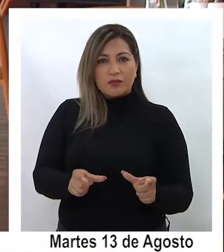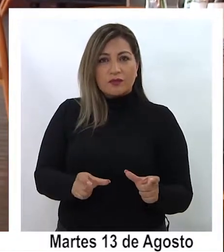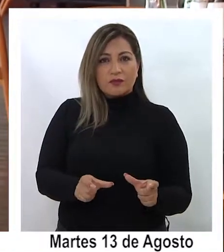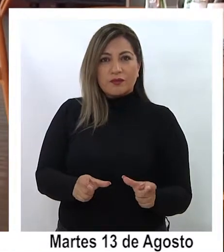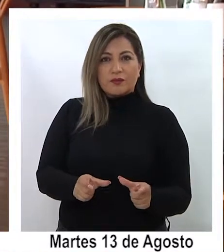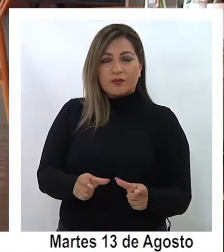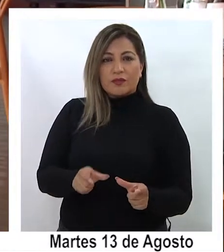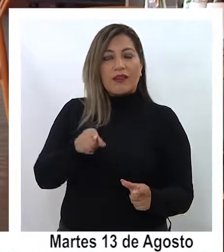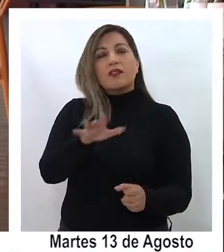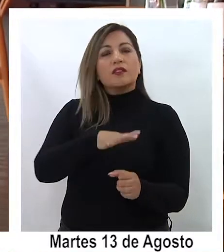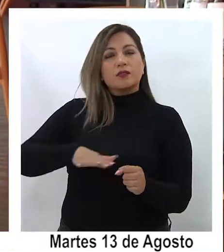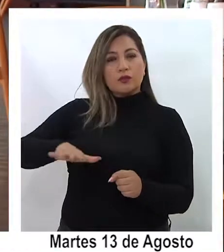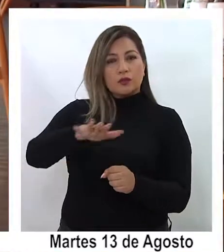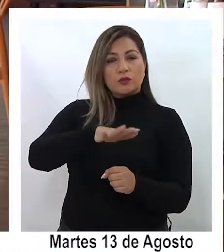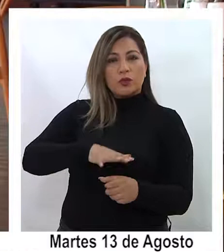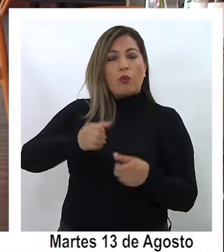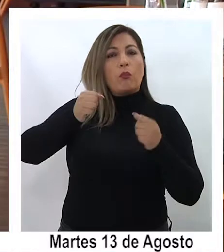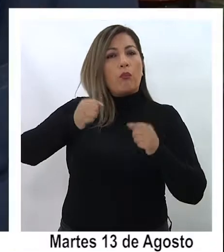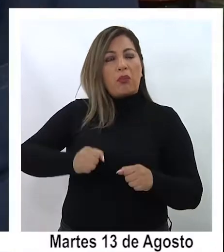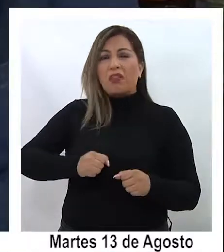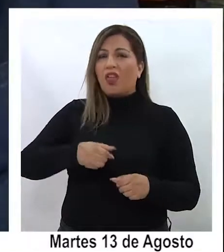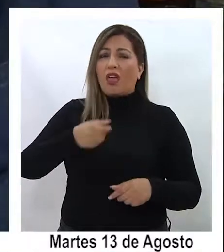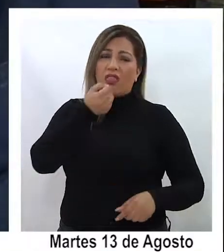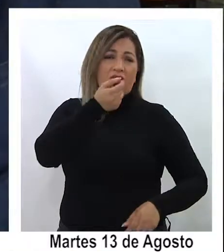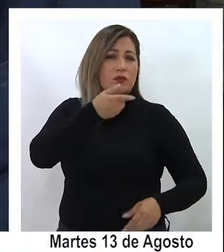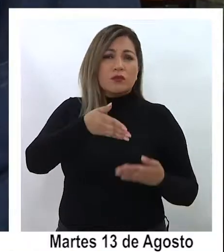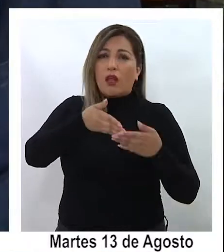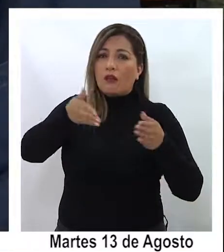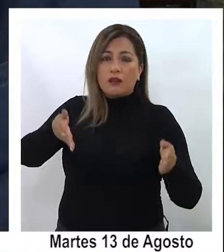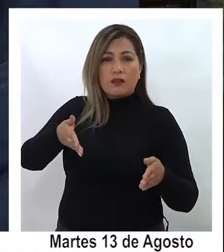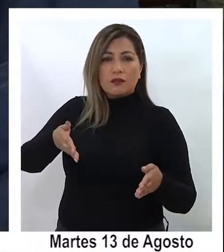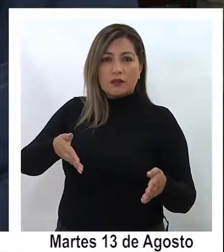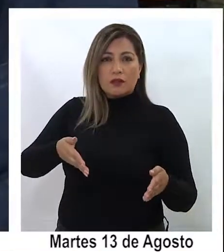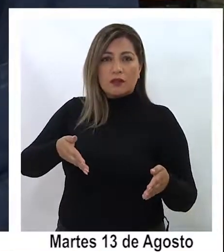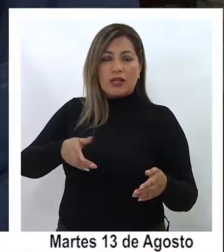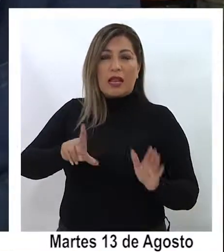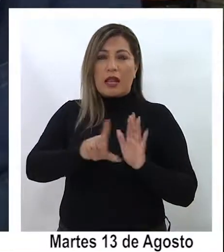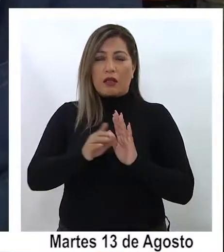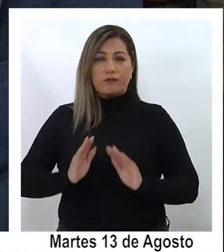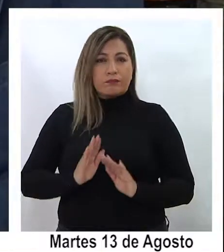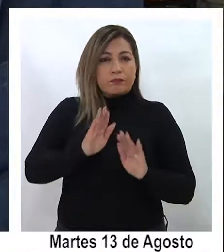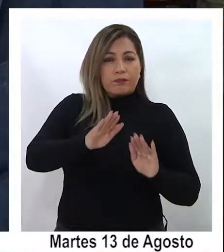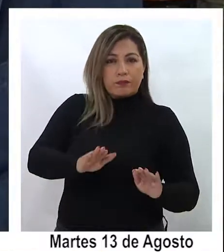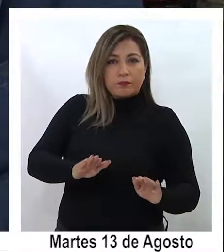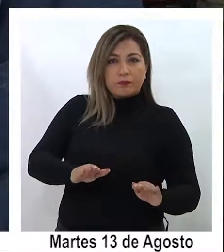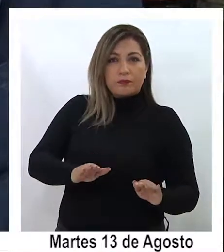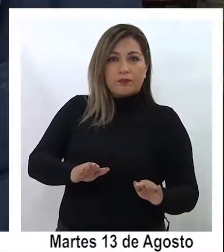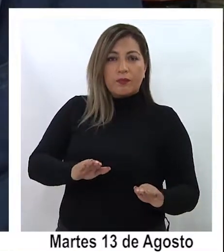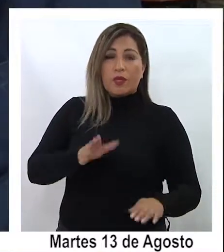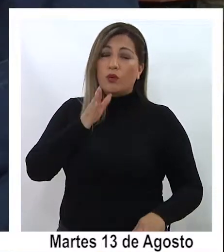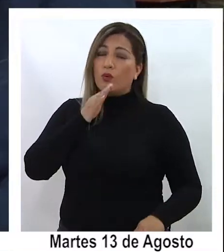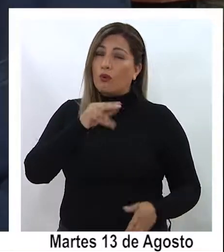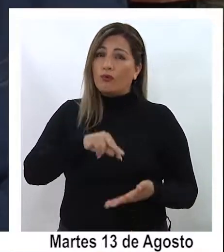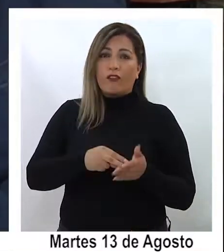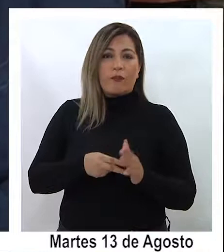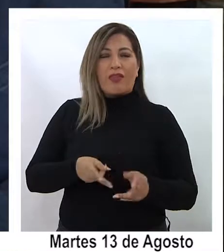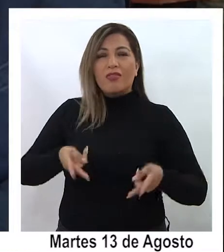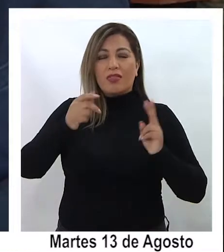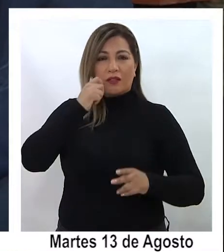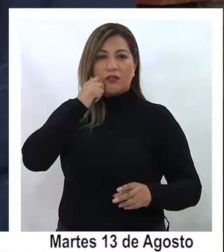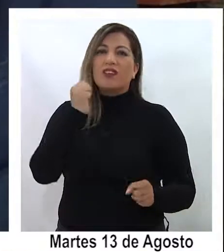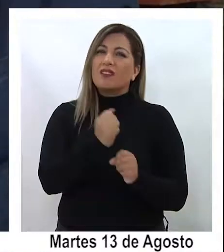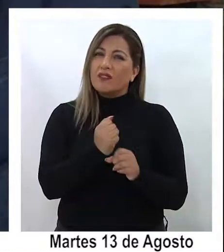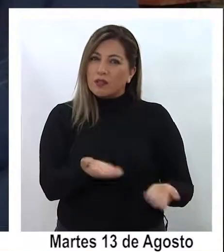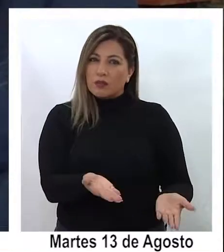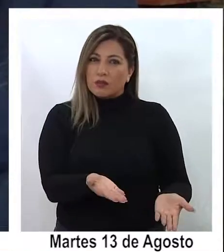en estos casos que puedan hacer las denuncias y que los ampare la ley para que no vean afectados sus derechos en este caso